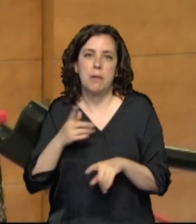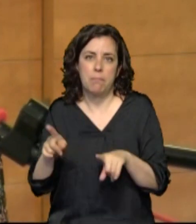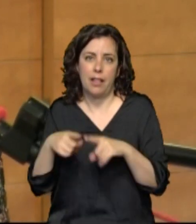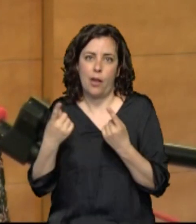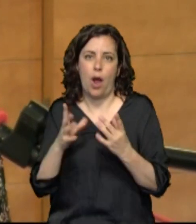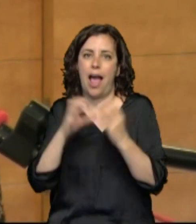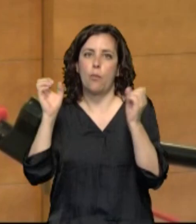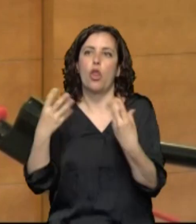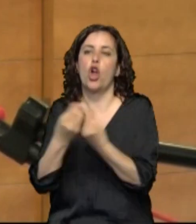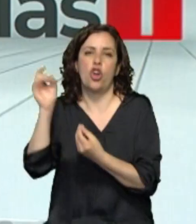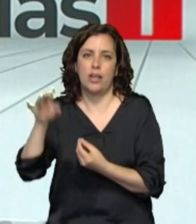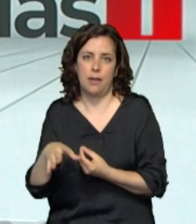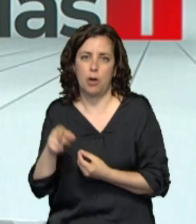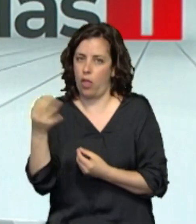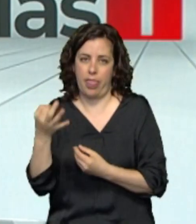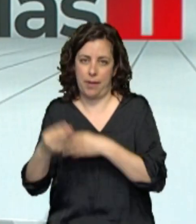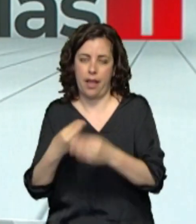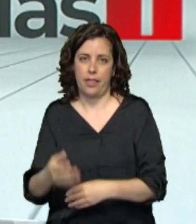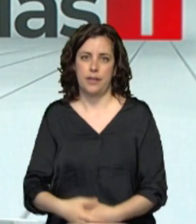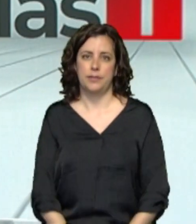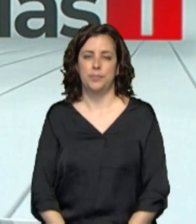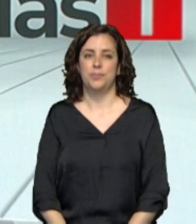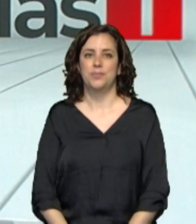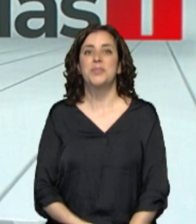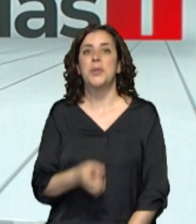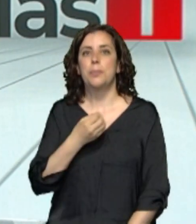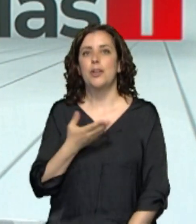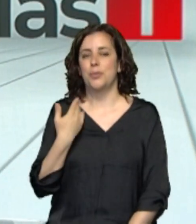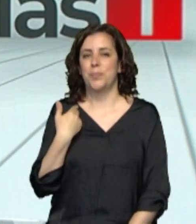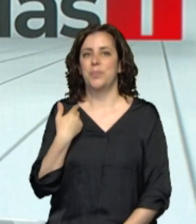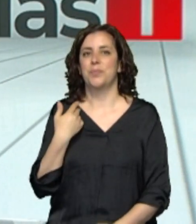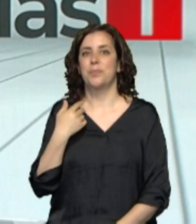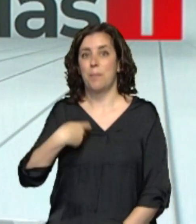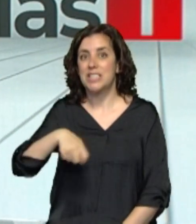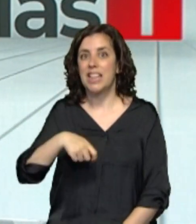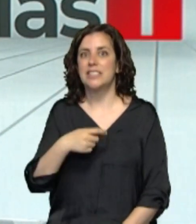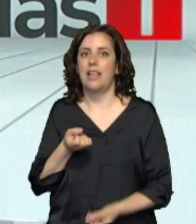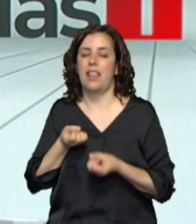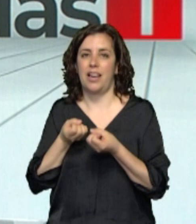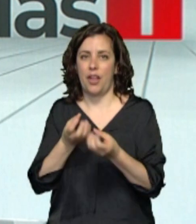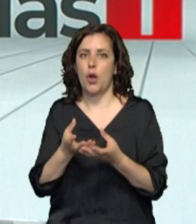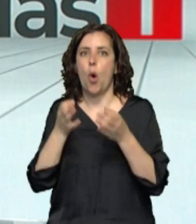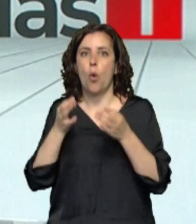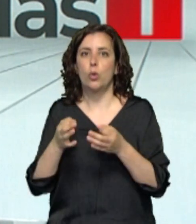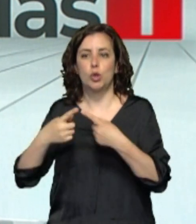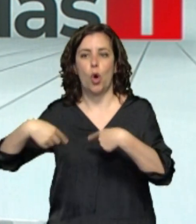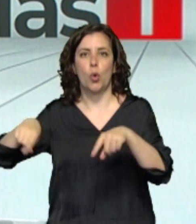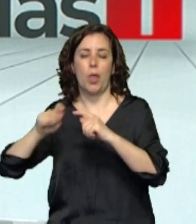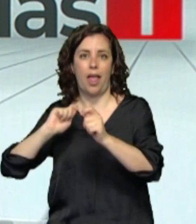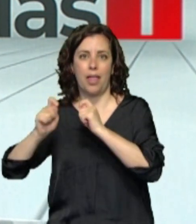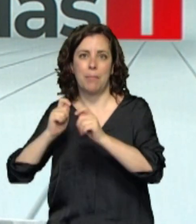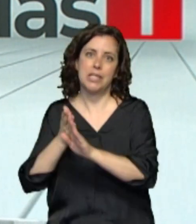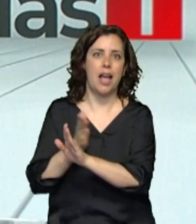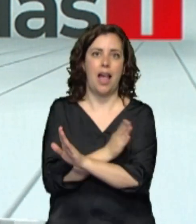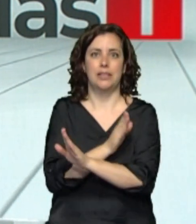hay que ir al contenido de los hosteles. Bueno, la escuchábamos. La presidenta María Chivite, unas declaraciones justo antes de la comparecencia